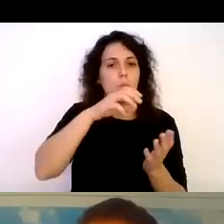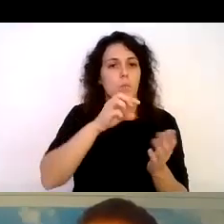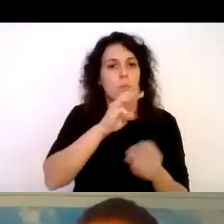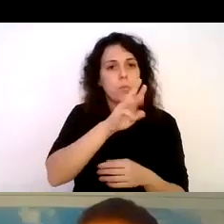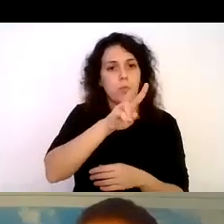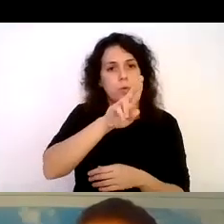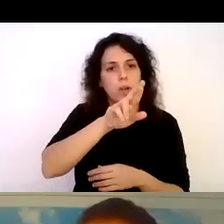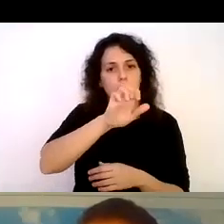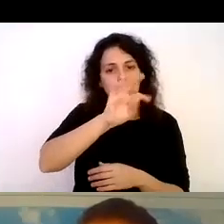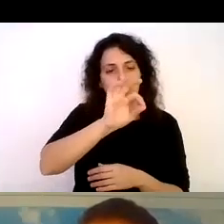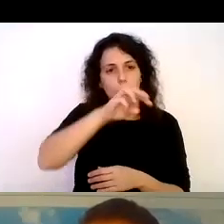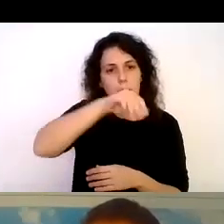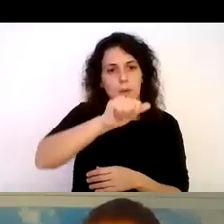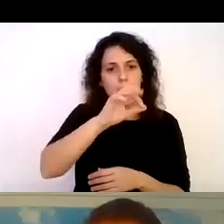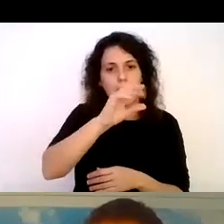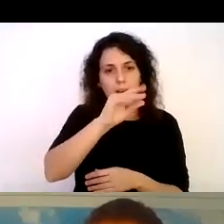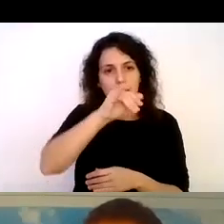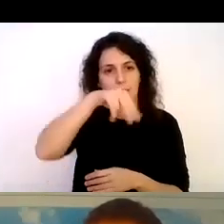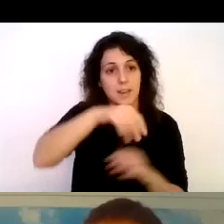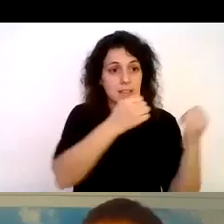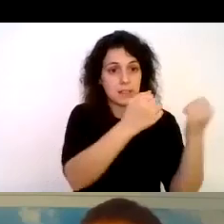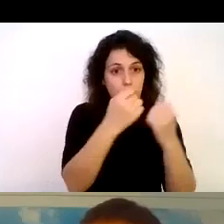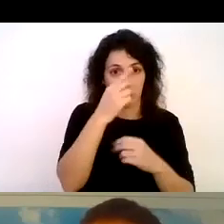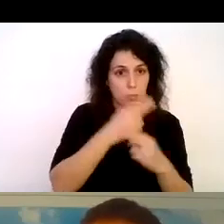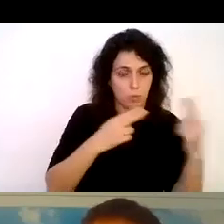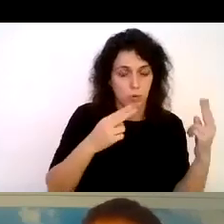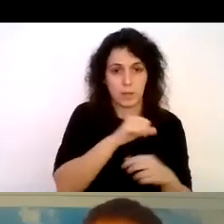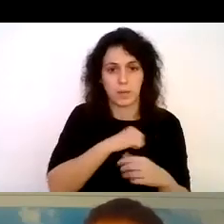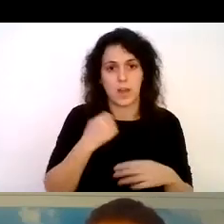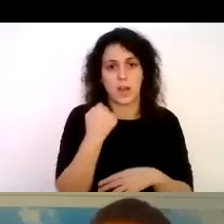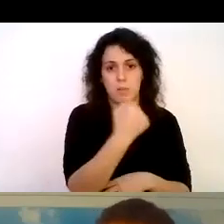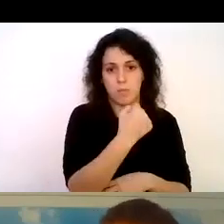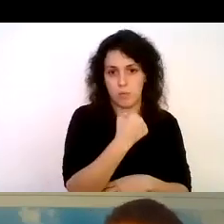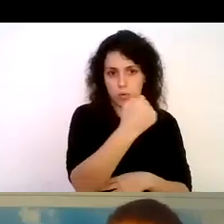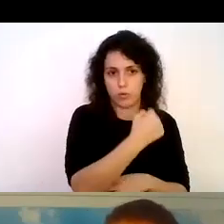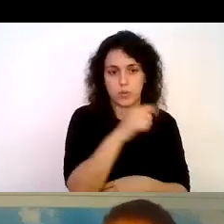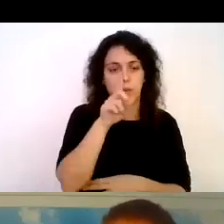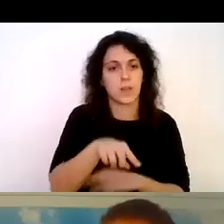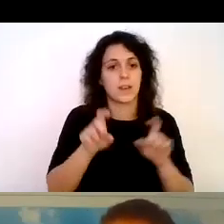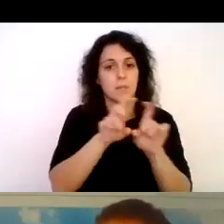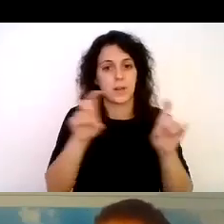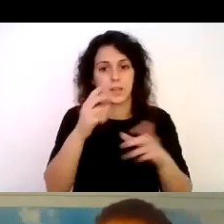públicas y privadas hay una asociación de operadores de buceo que también rige el buceo a nivel local